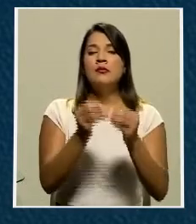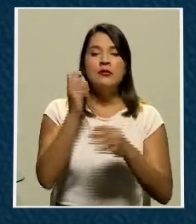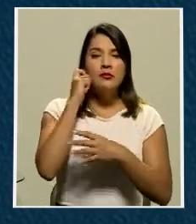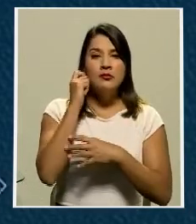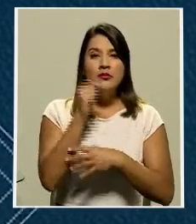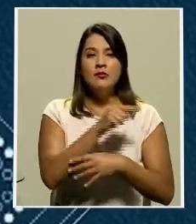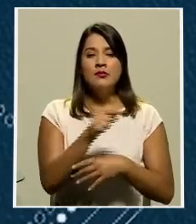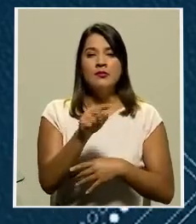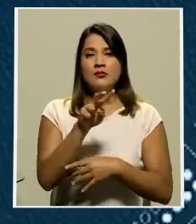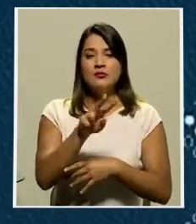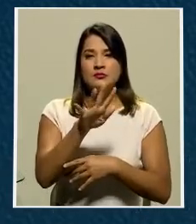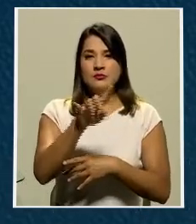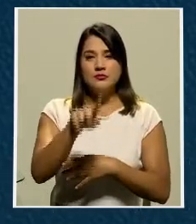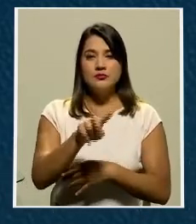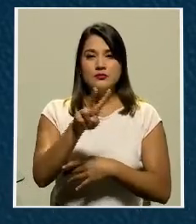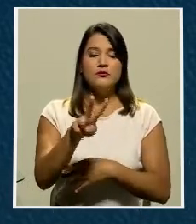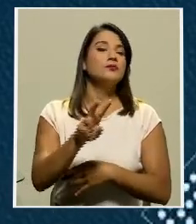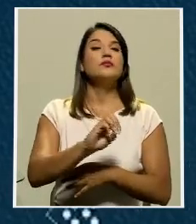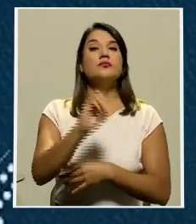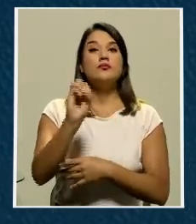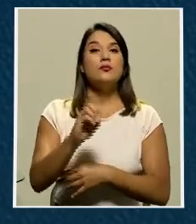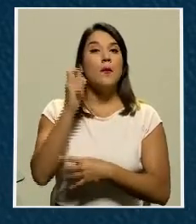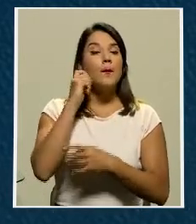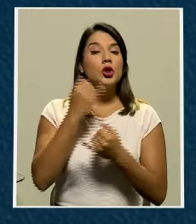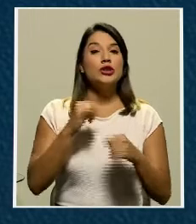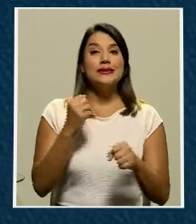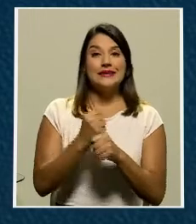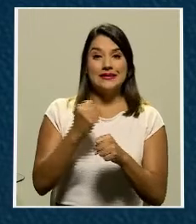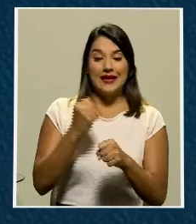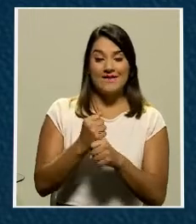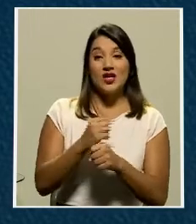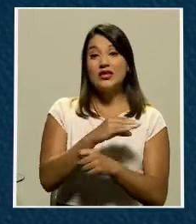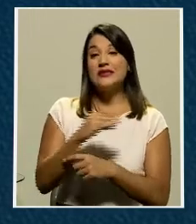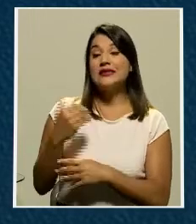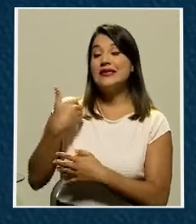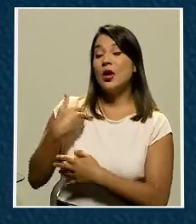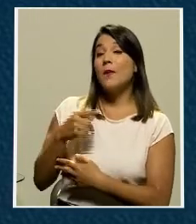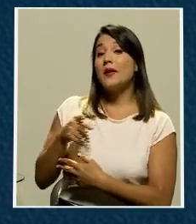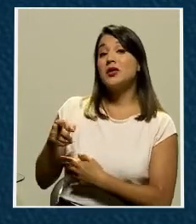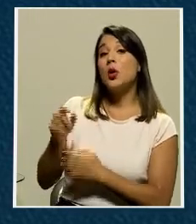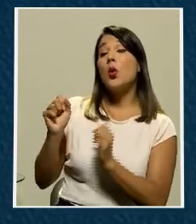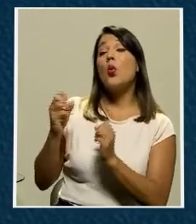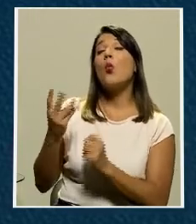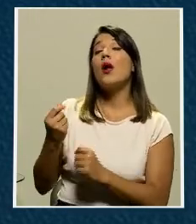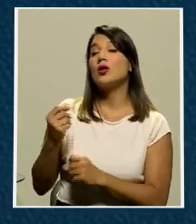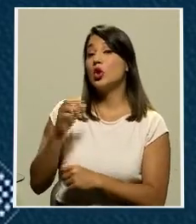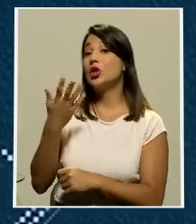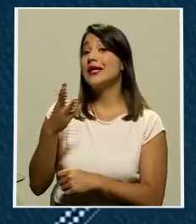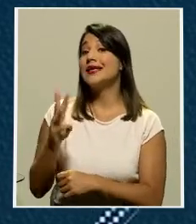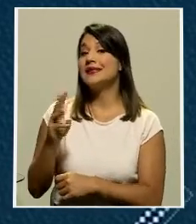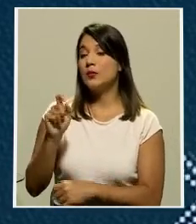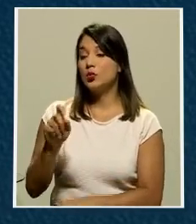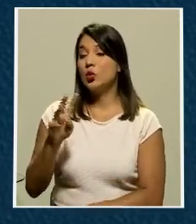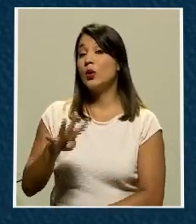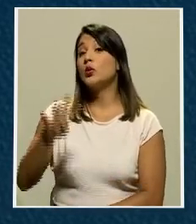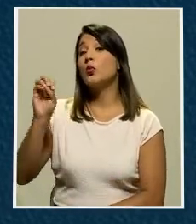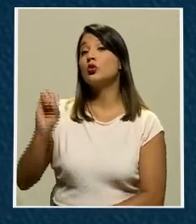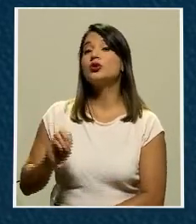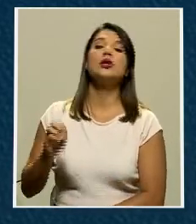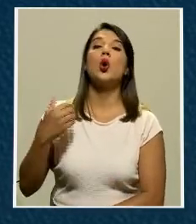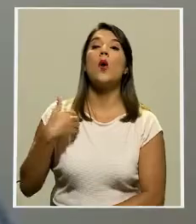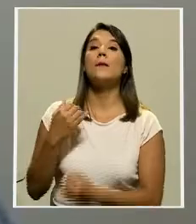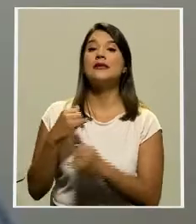25,2%, mientras que en el caso de la población masculina fue de 16,4%.